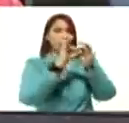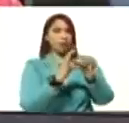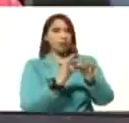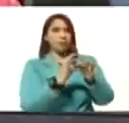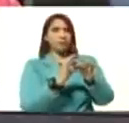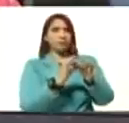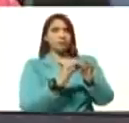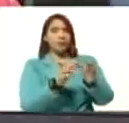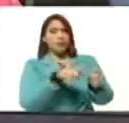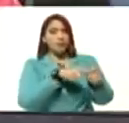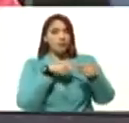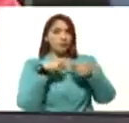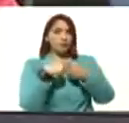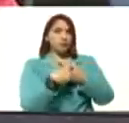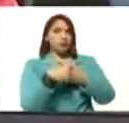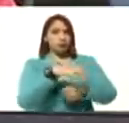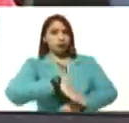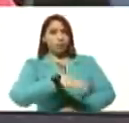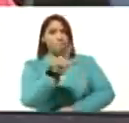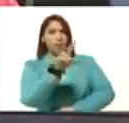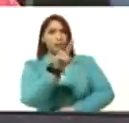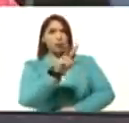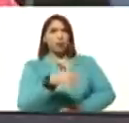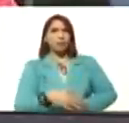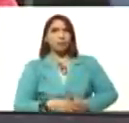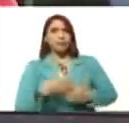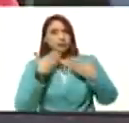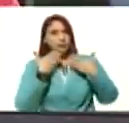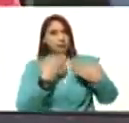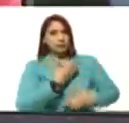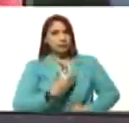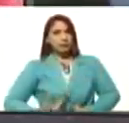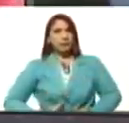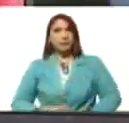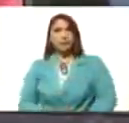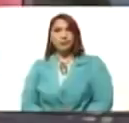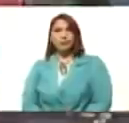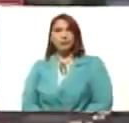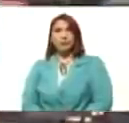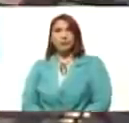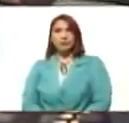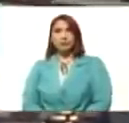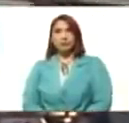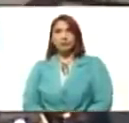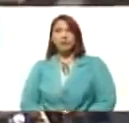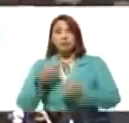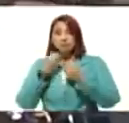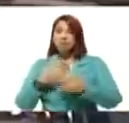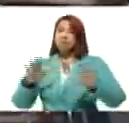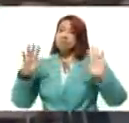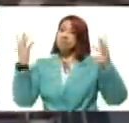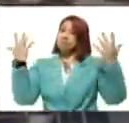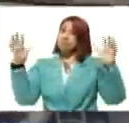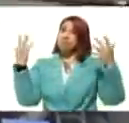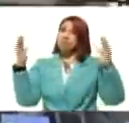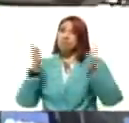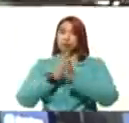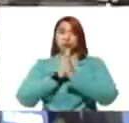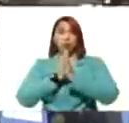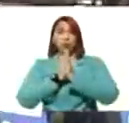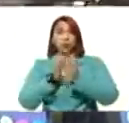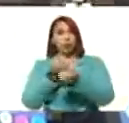gran pueblo patriótico en toda Venezuela. Gracias, presidente. Bueno, bien bonito, un aplauso, ¿vale? Pero ustedes,